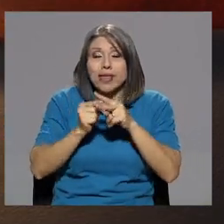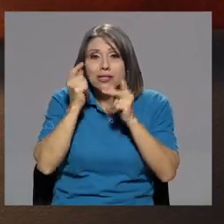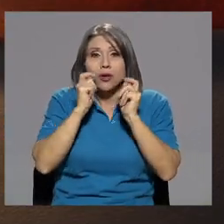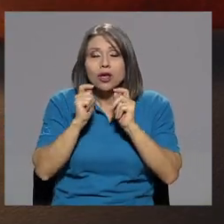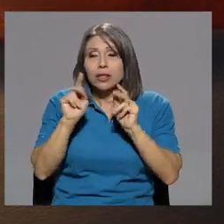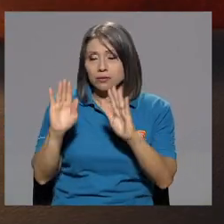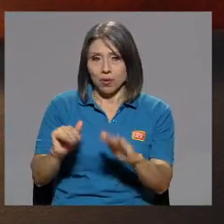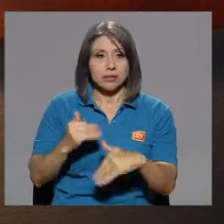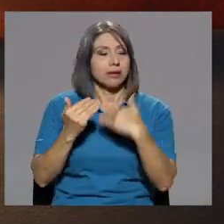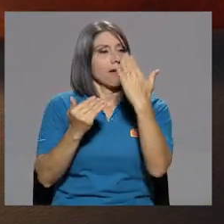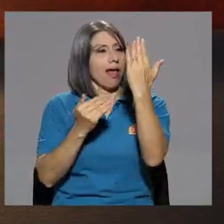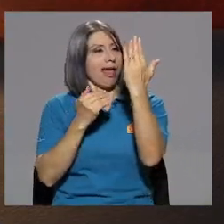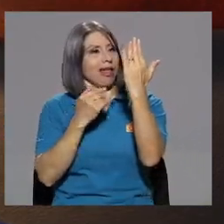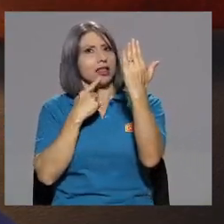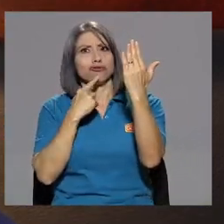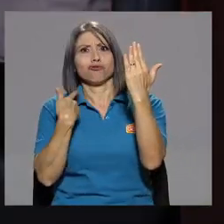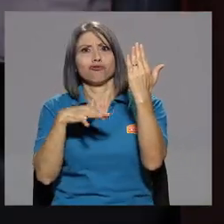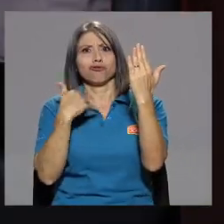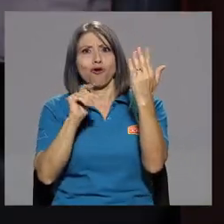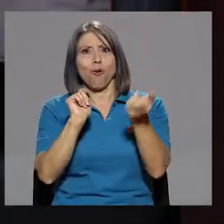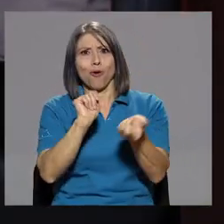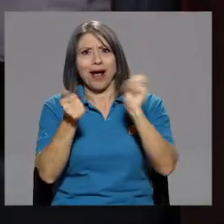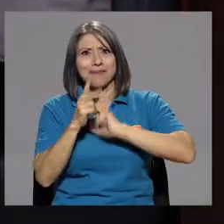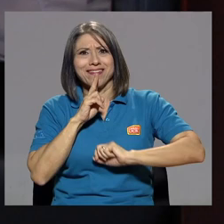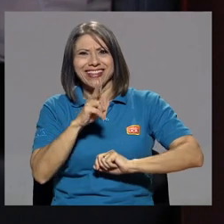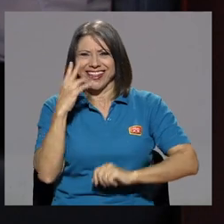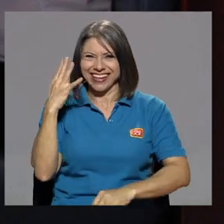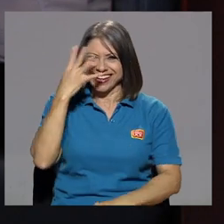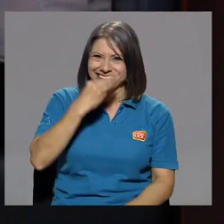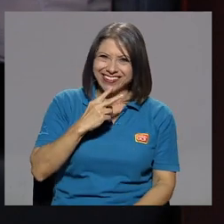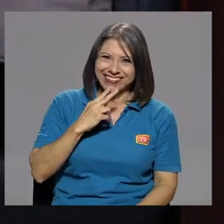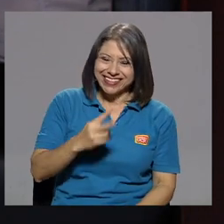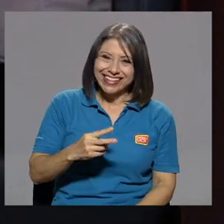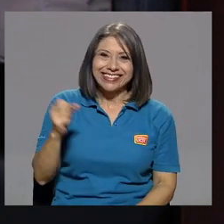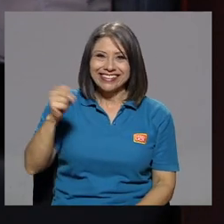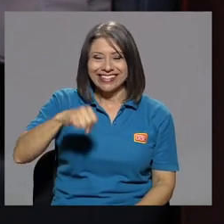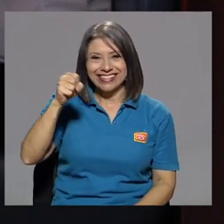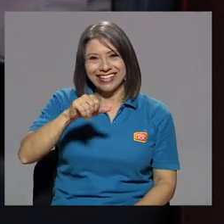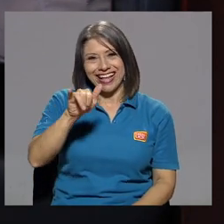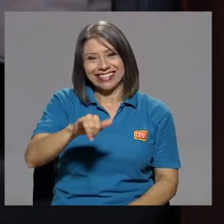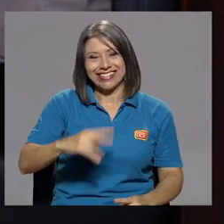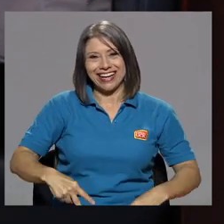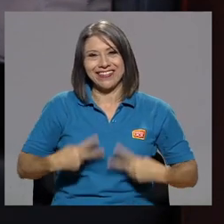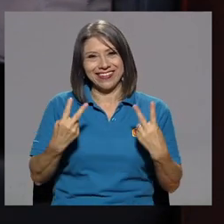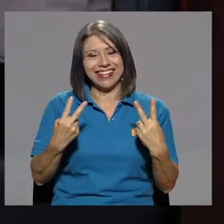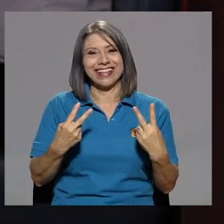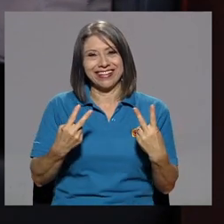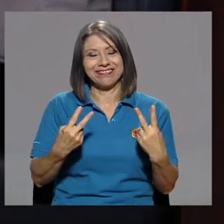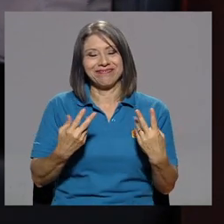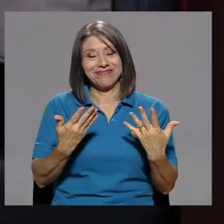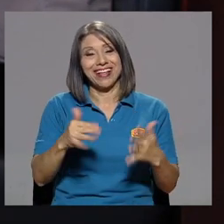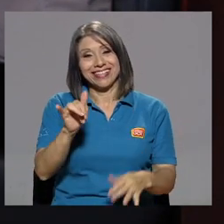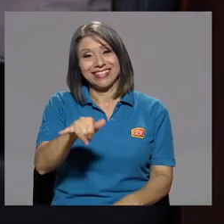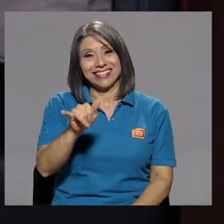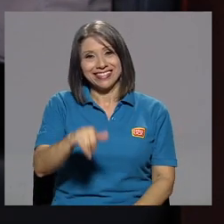dice, ay sí, cómo cambié, ¿verdad? Qué lindo. Qué lindo. Así es la vida. Hermosa.